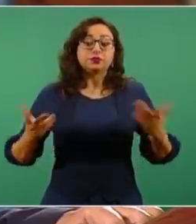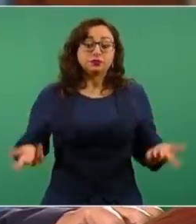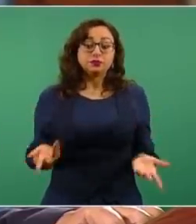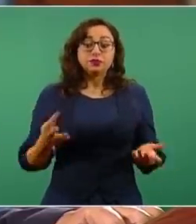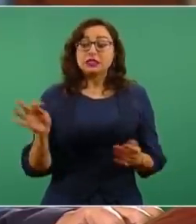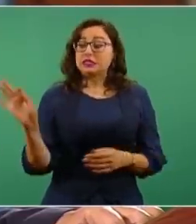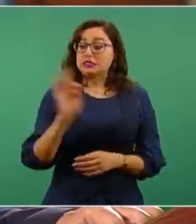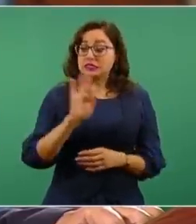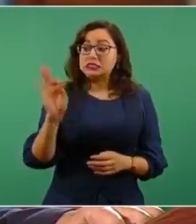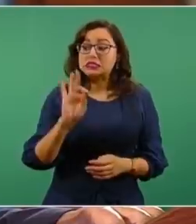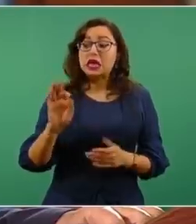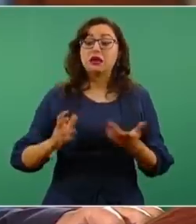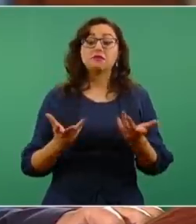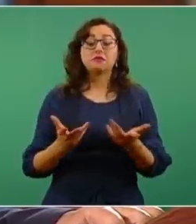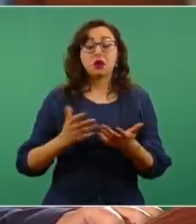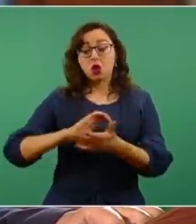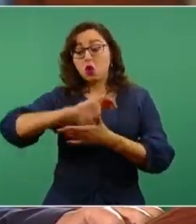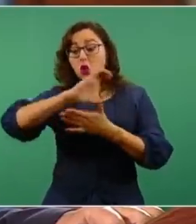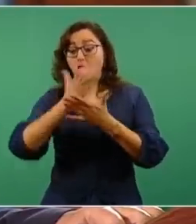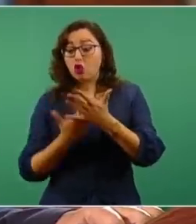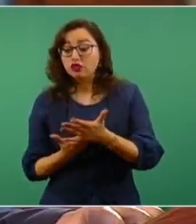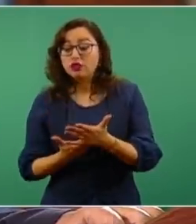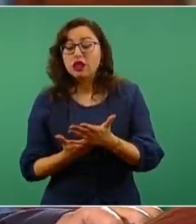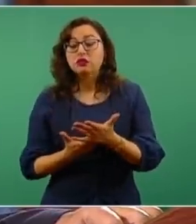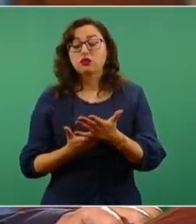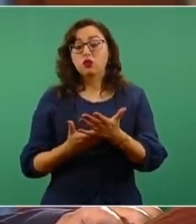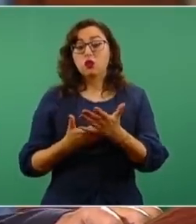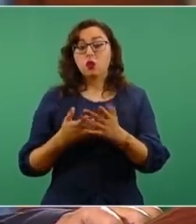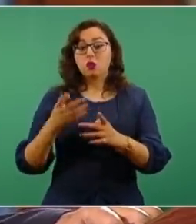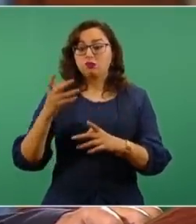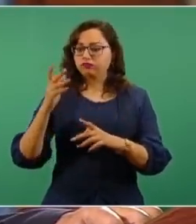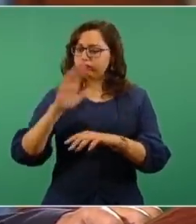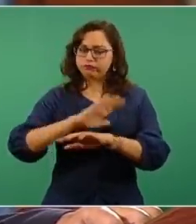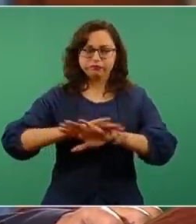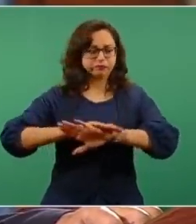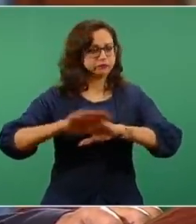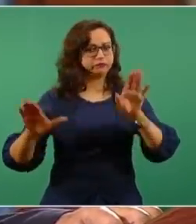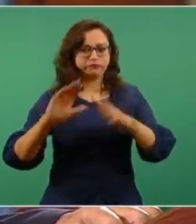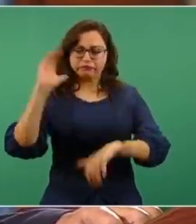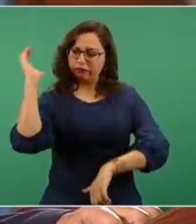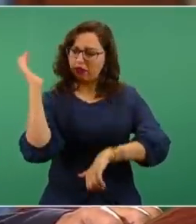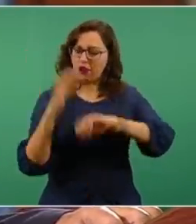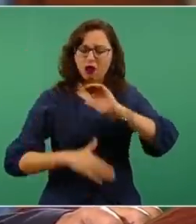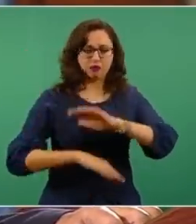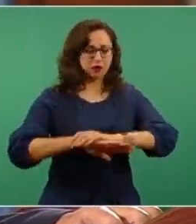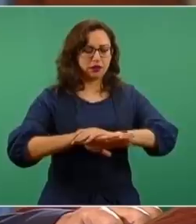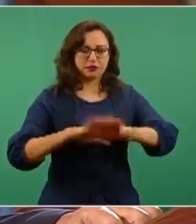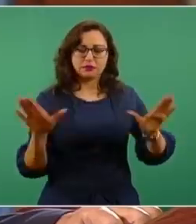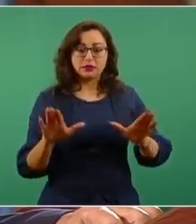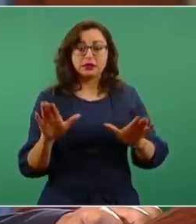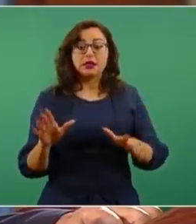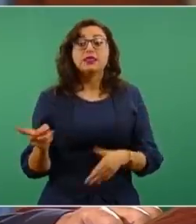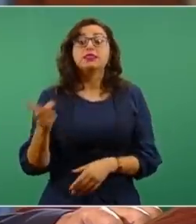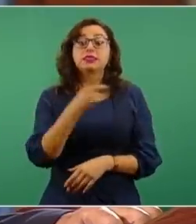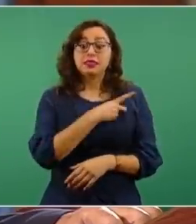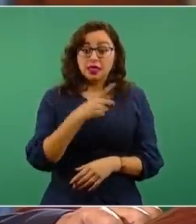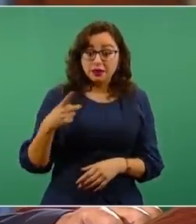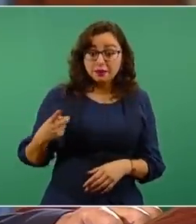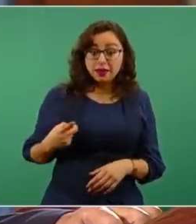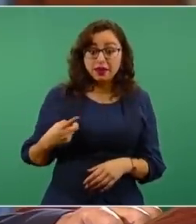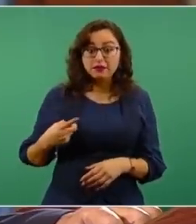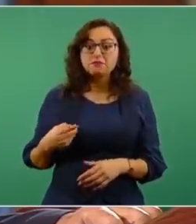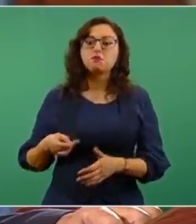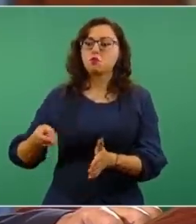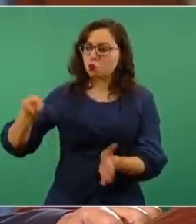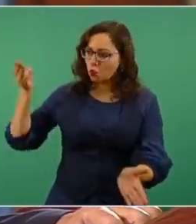anticipada por incumplimiento de Pemex, este debía pagar una pena igual al valor del